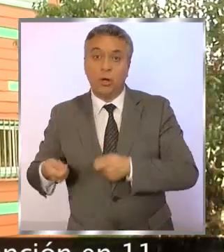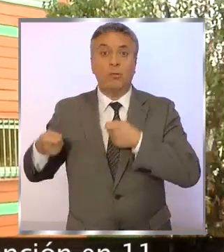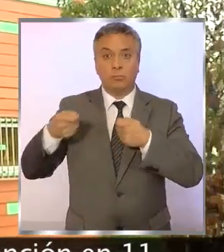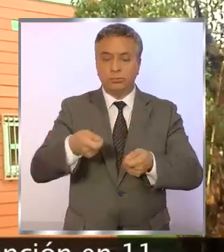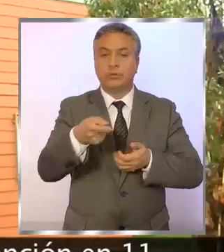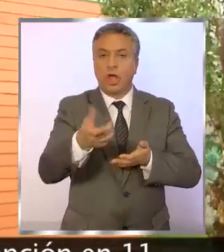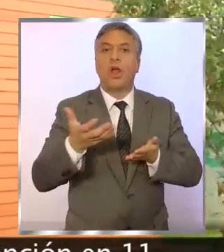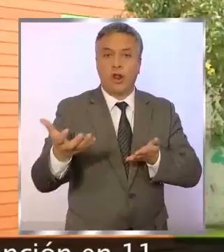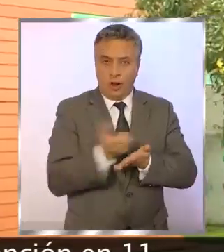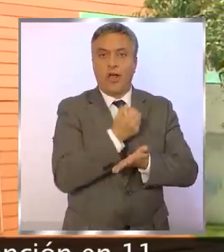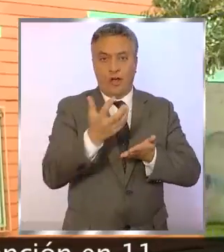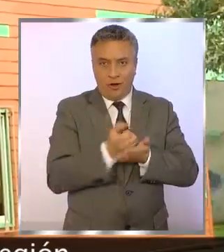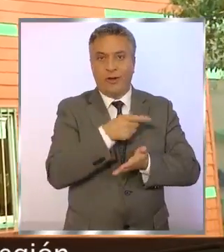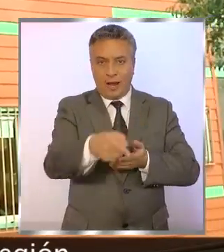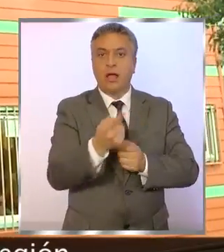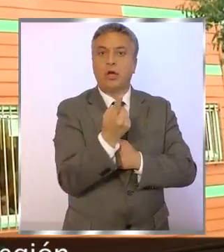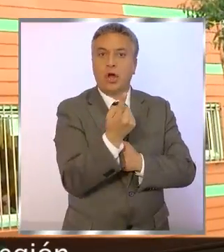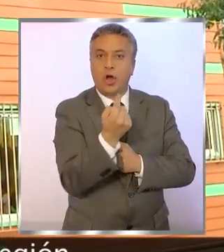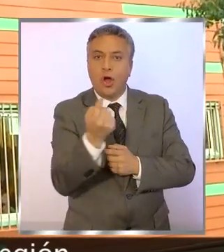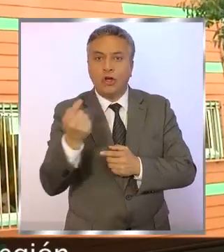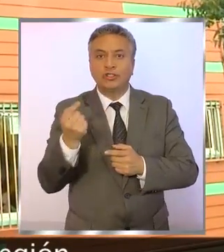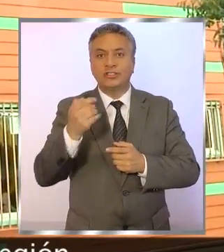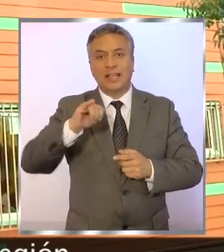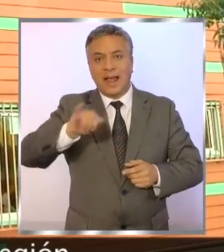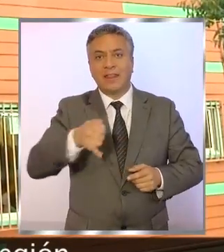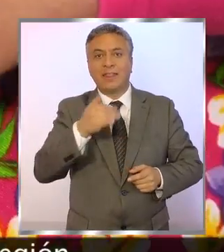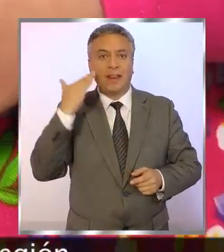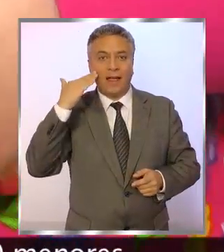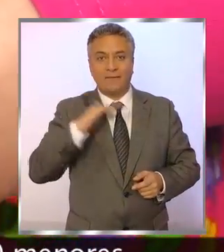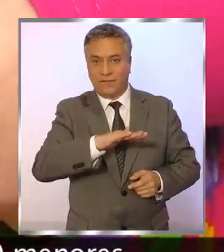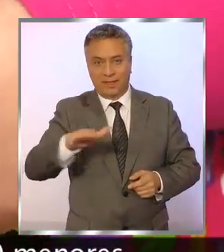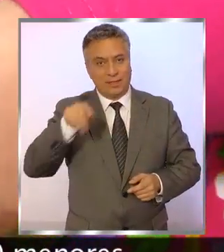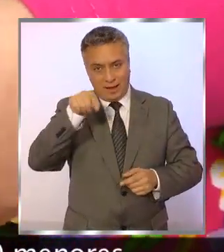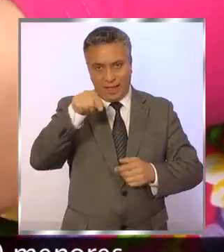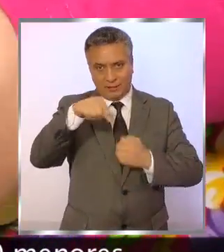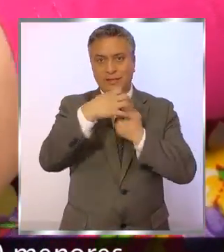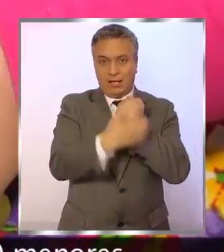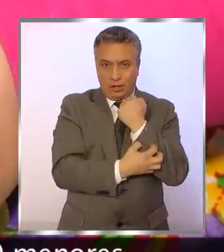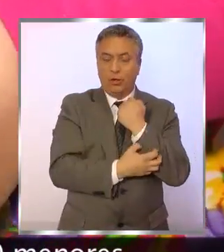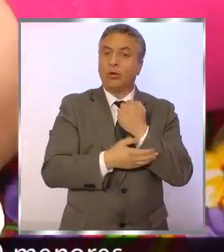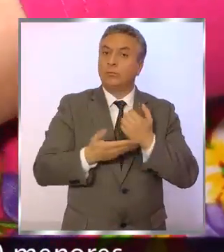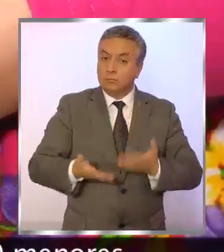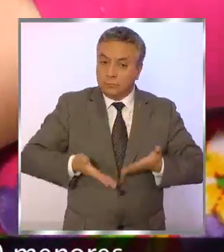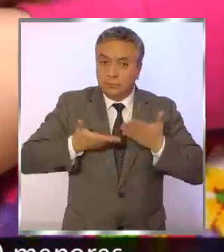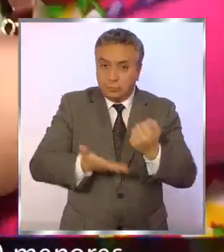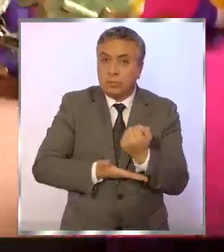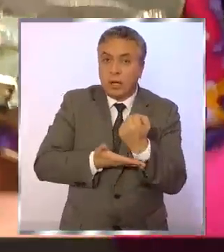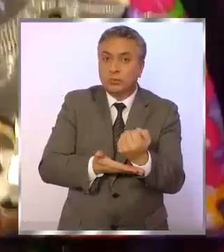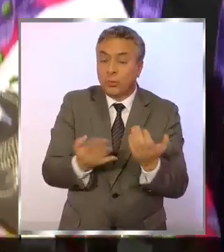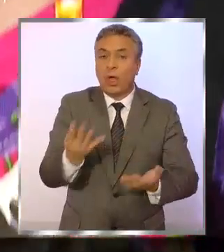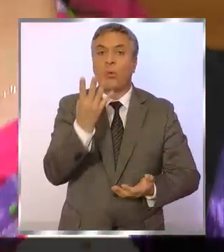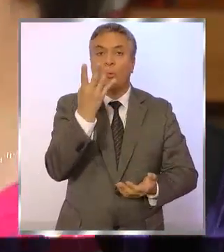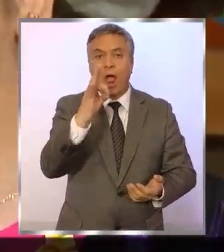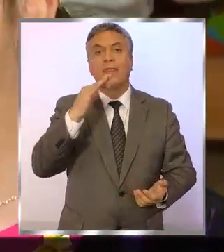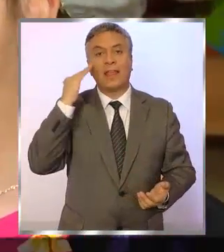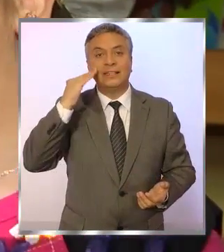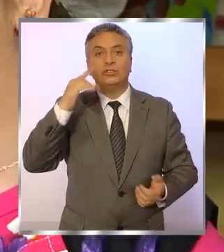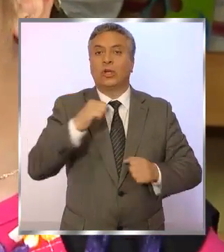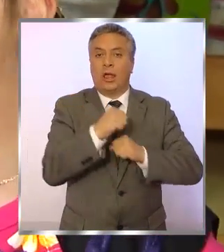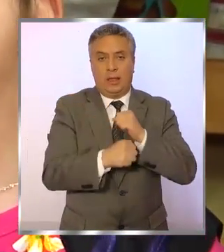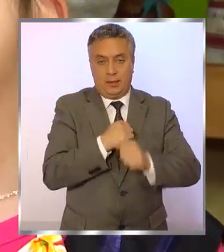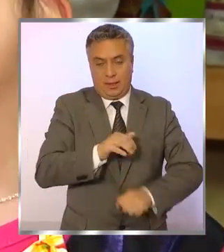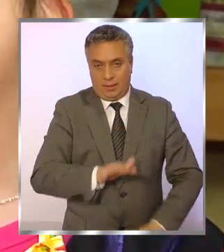se logrará una intervención en 11 jardines infantiles en la región, beneficiando a un total de 40 menores en edad parvularia.